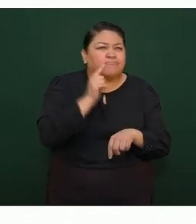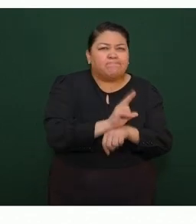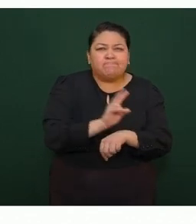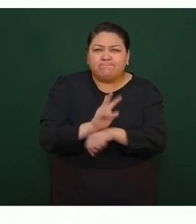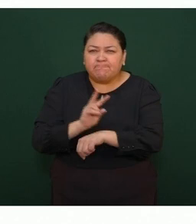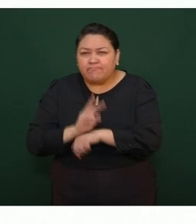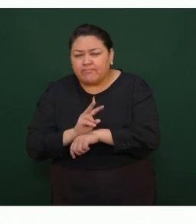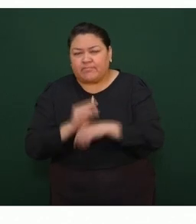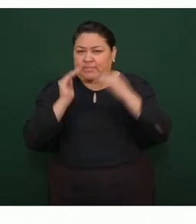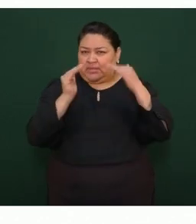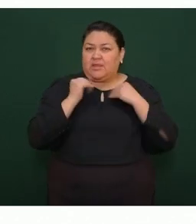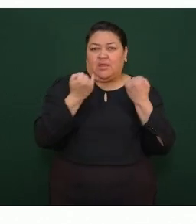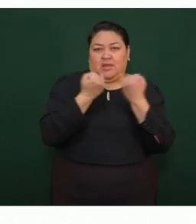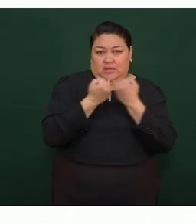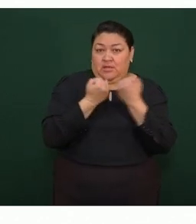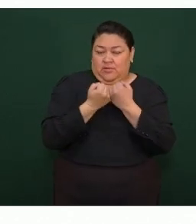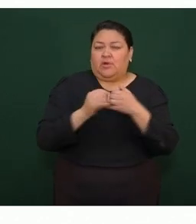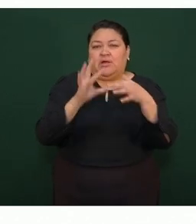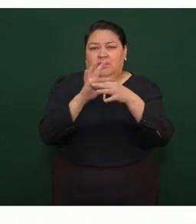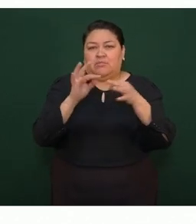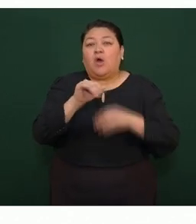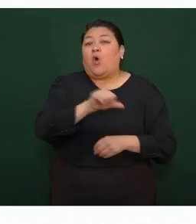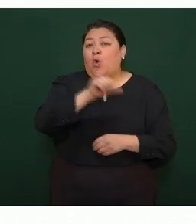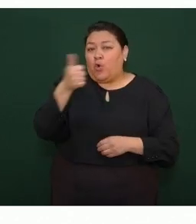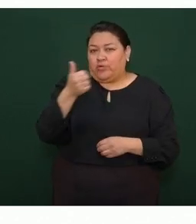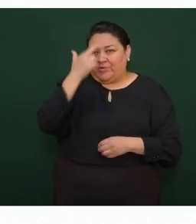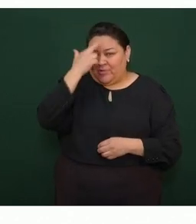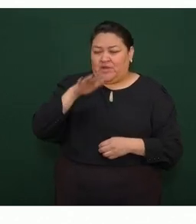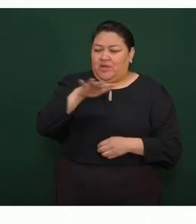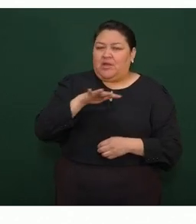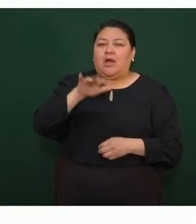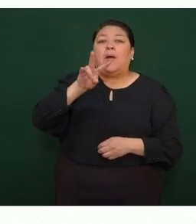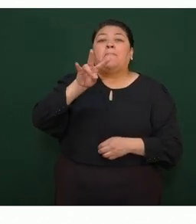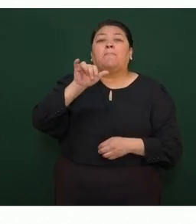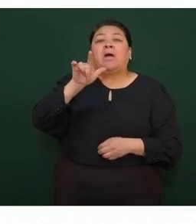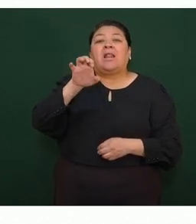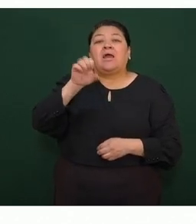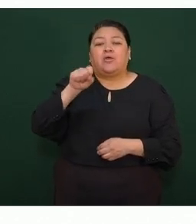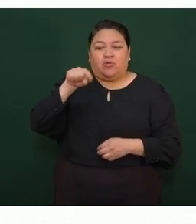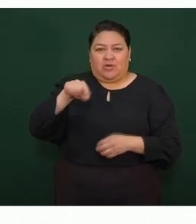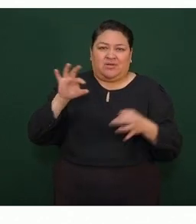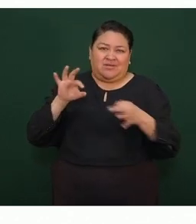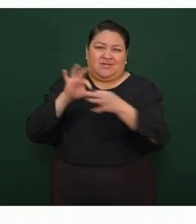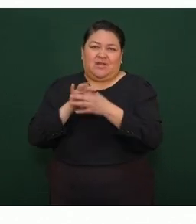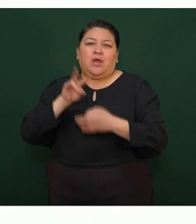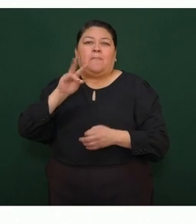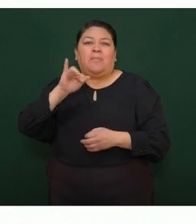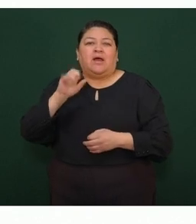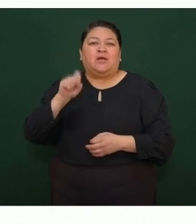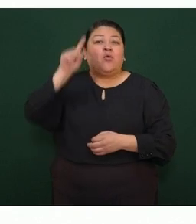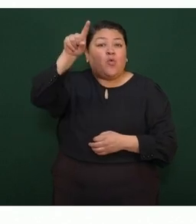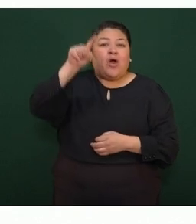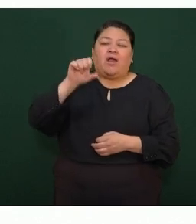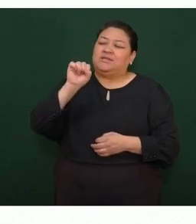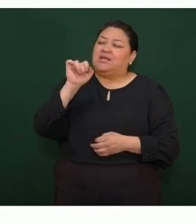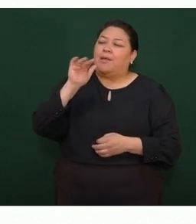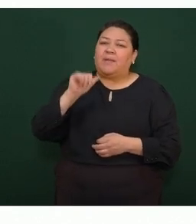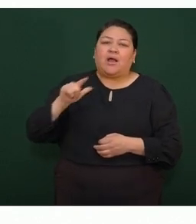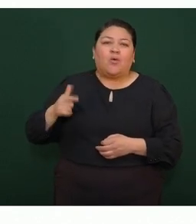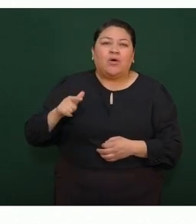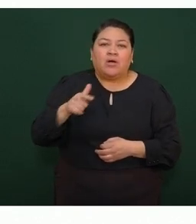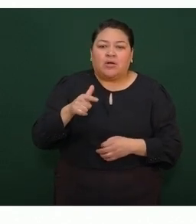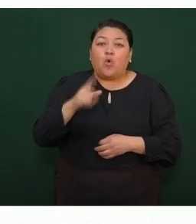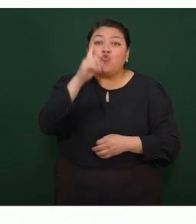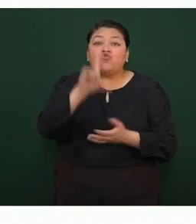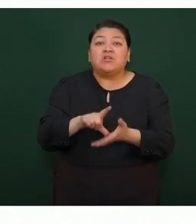por ahí. Sin embargo, tenemos también casos como nuevamente Valero, de Hidrocarburos del Bajío, que allá en Salamanca, Guanajuato, ofreció el